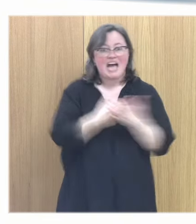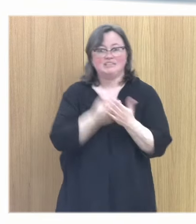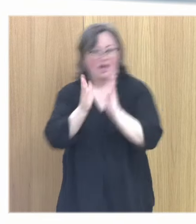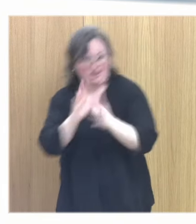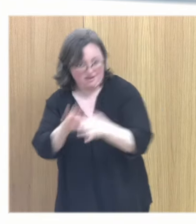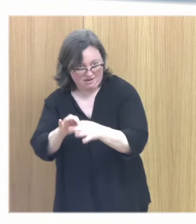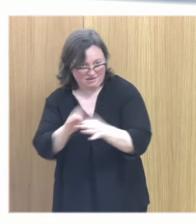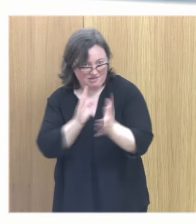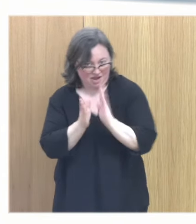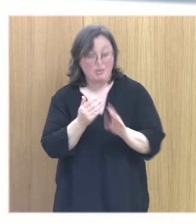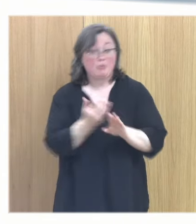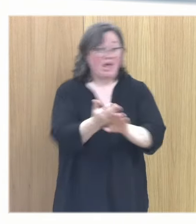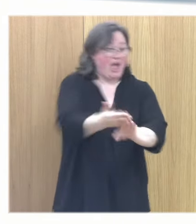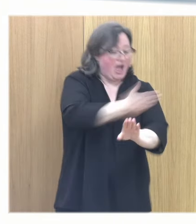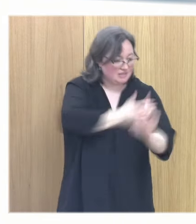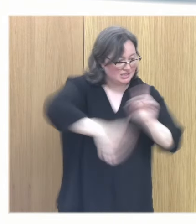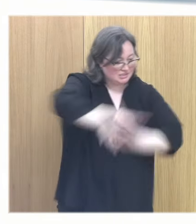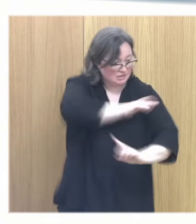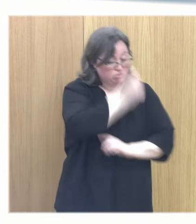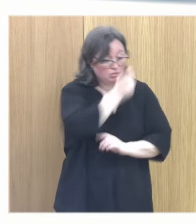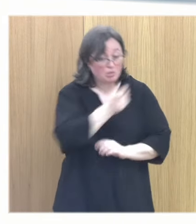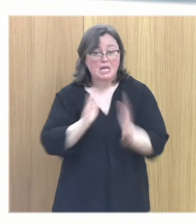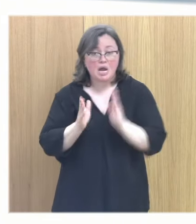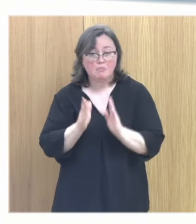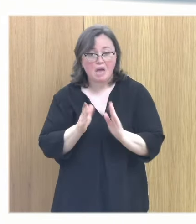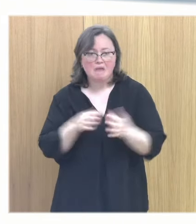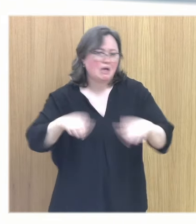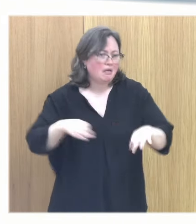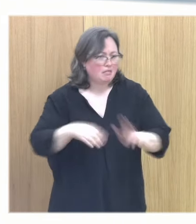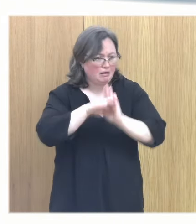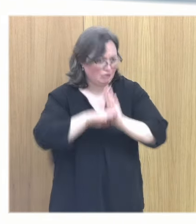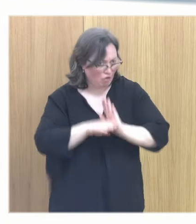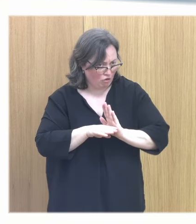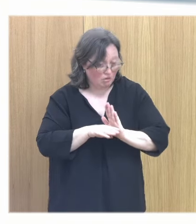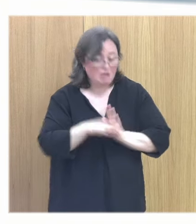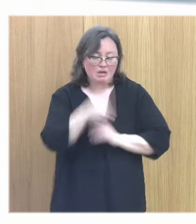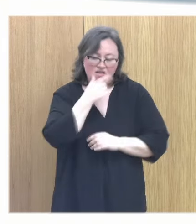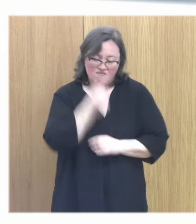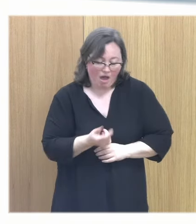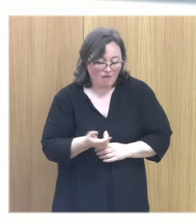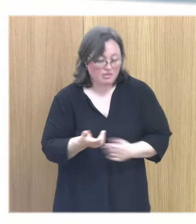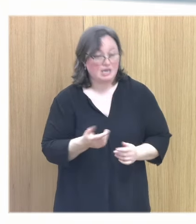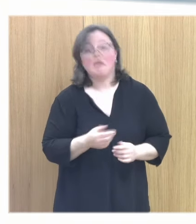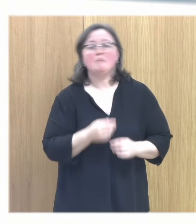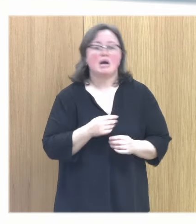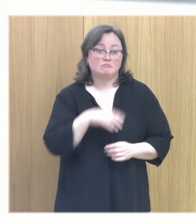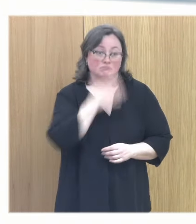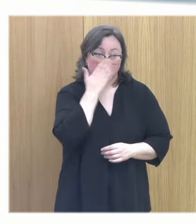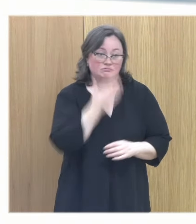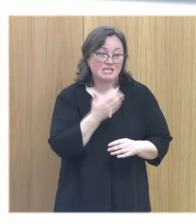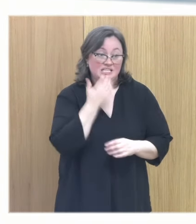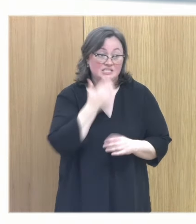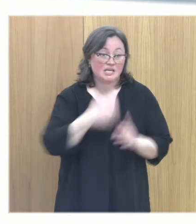poder hacer eso porque hacer eso es sencillo y fácil y es negligencia